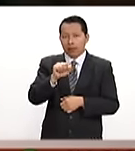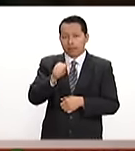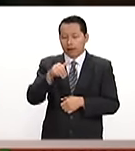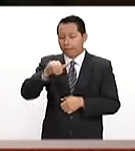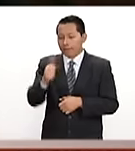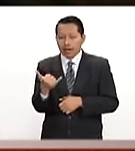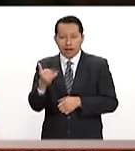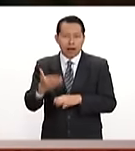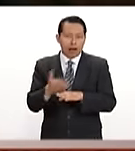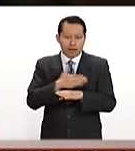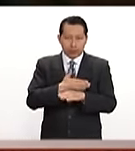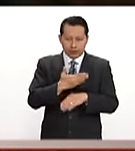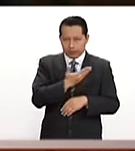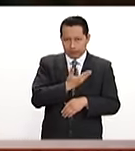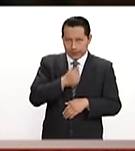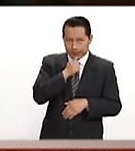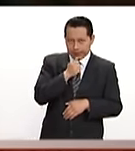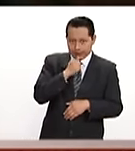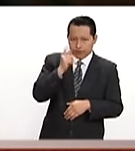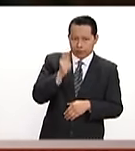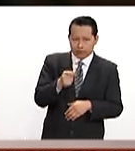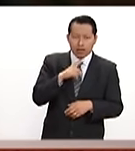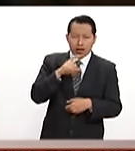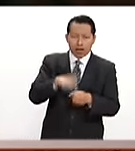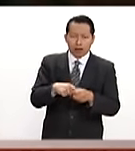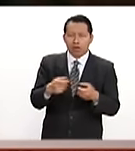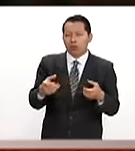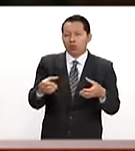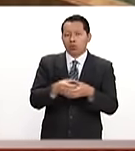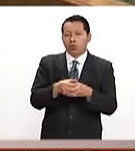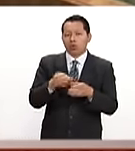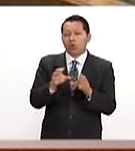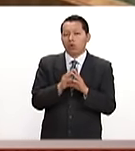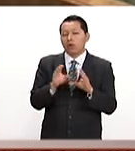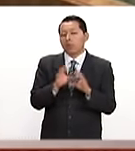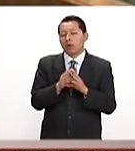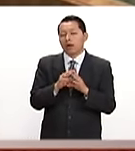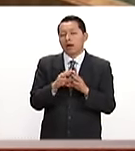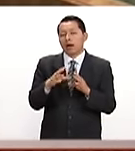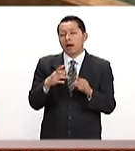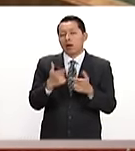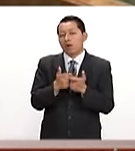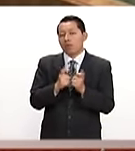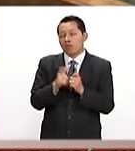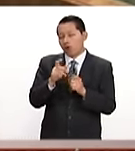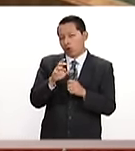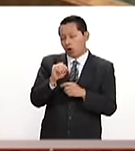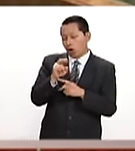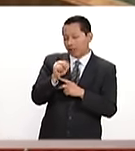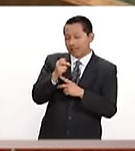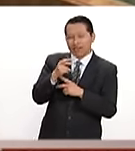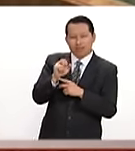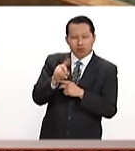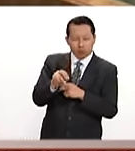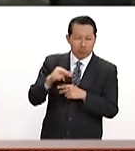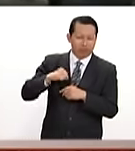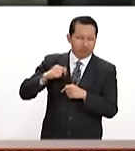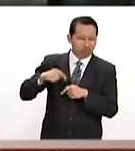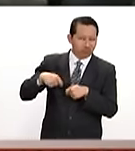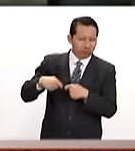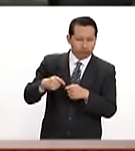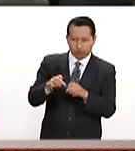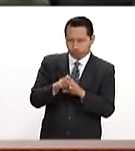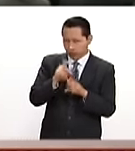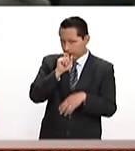no era primera ministra, sino formaba parte de la bancada del Partido Conservador, como ahora, fue